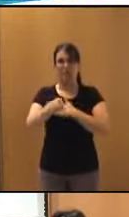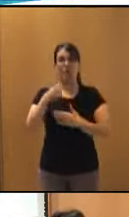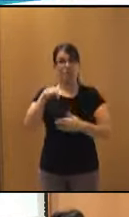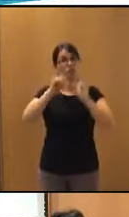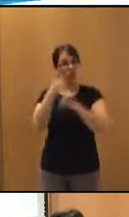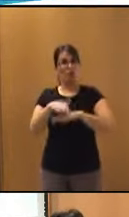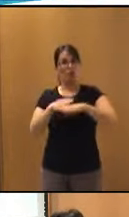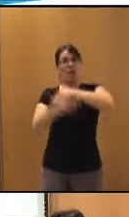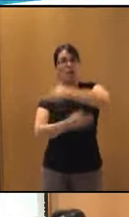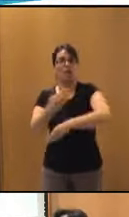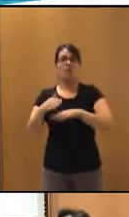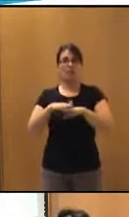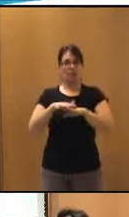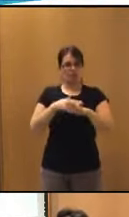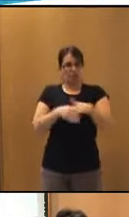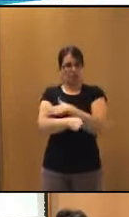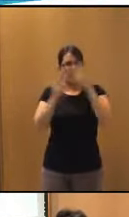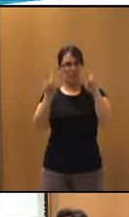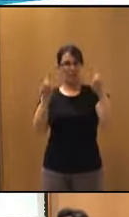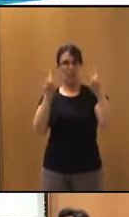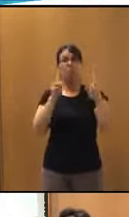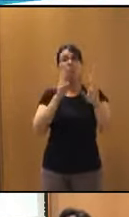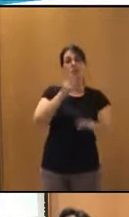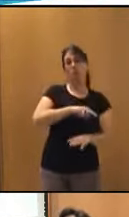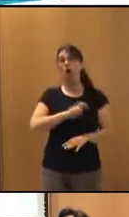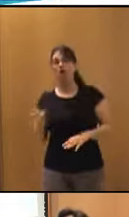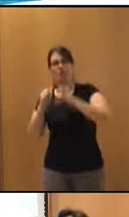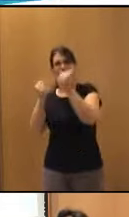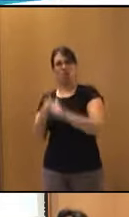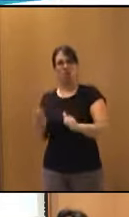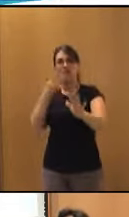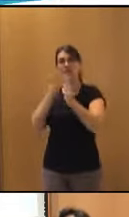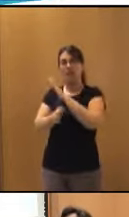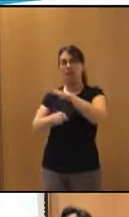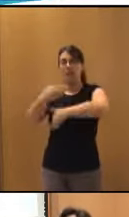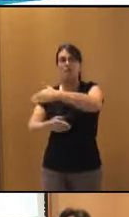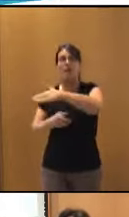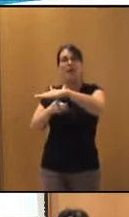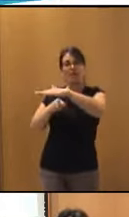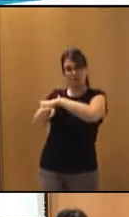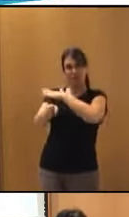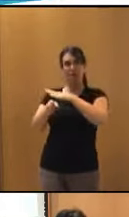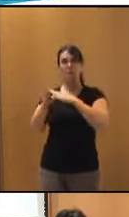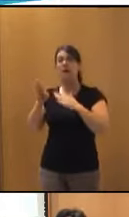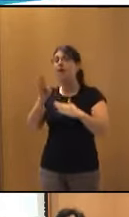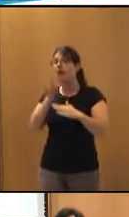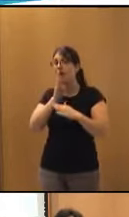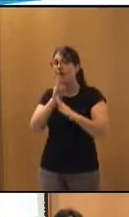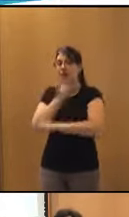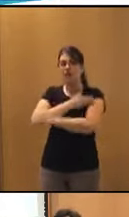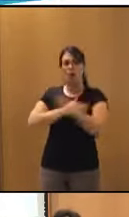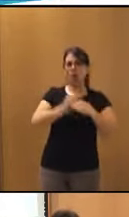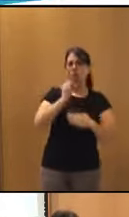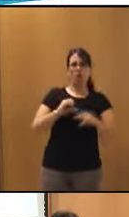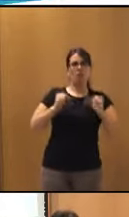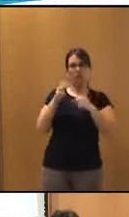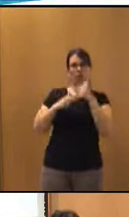de avanzar en la accesibilidad, pero hay otra forma que es avanzar en la accesibilidad desde el diseño del videojuego. Y,